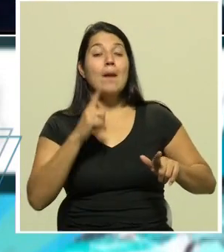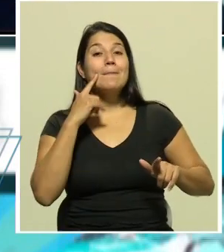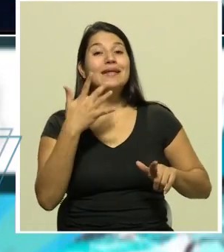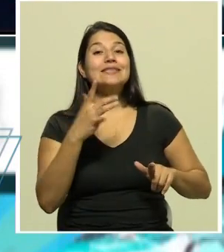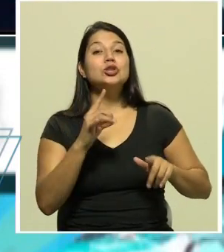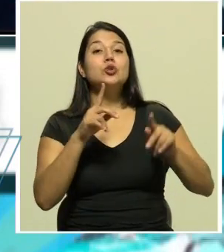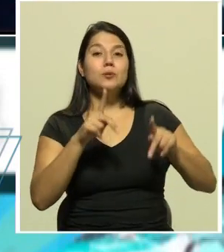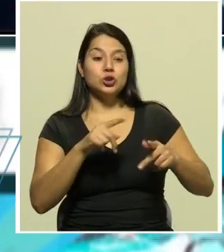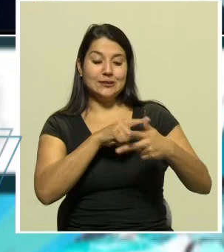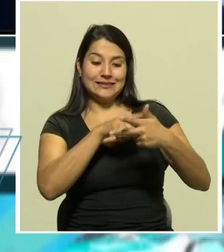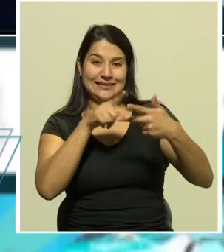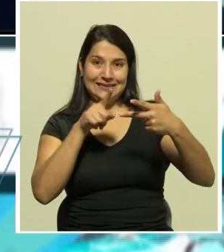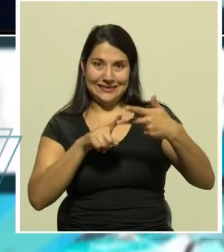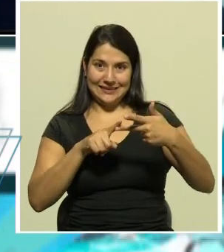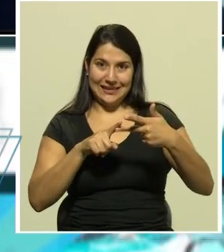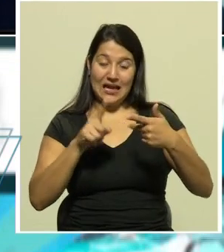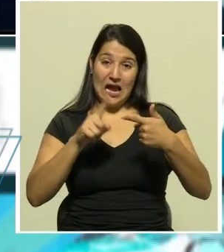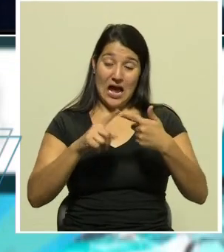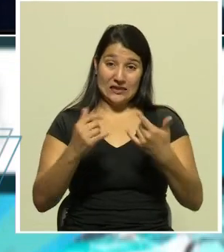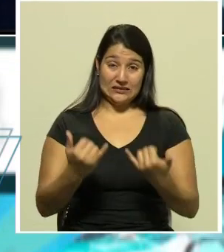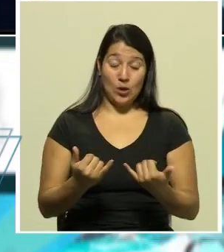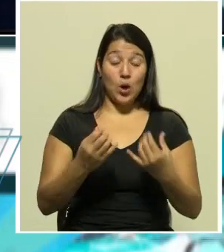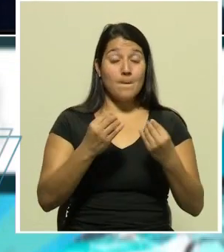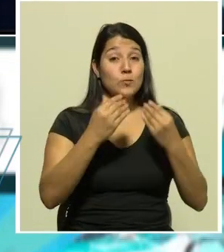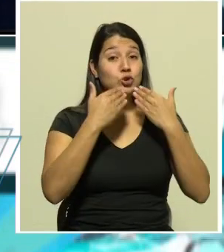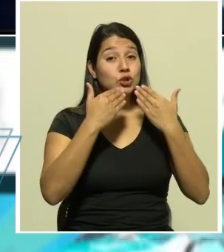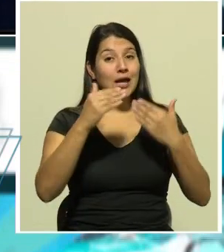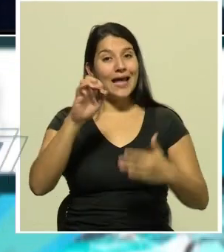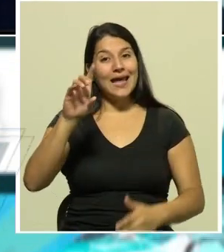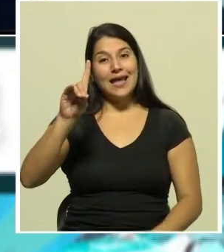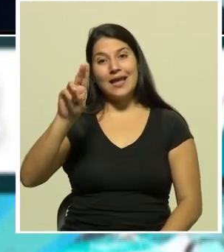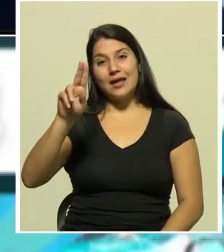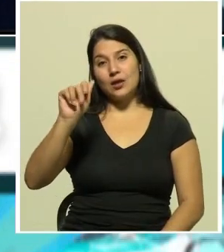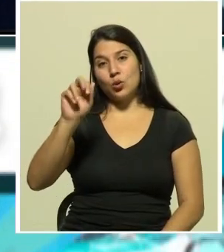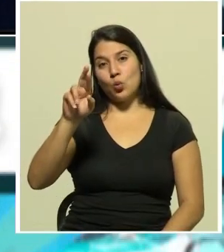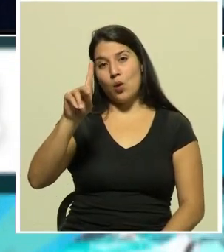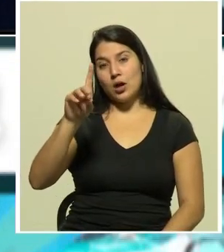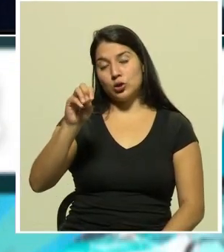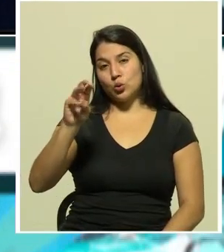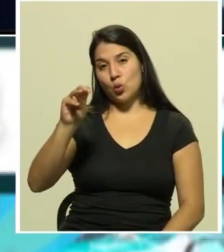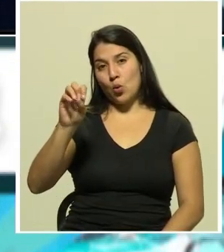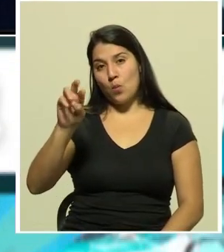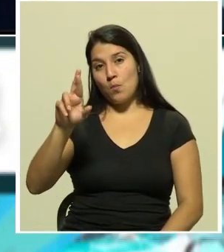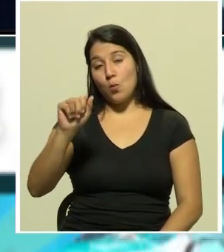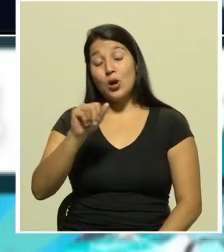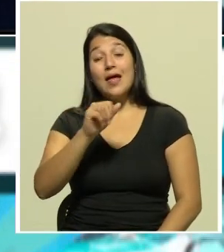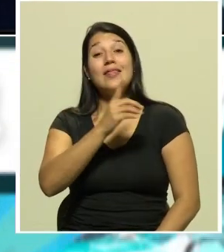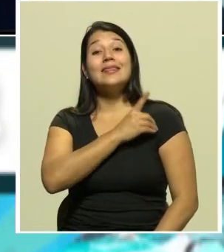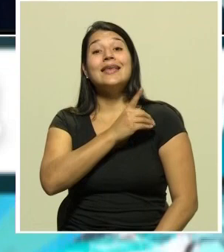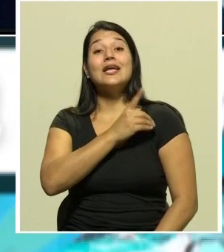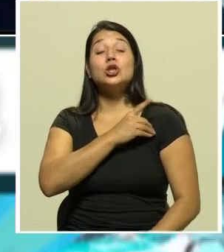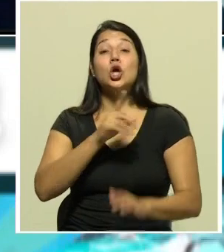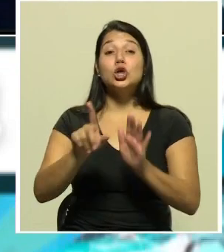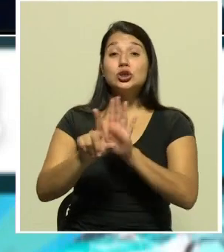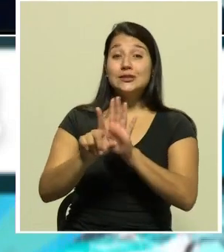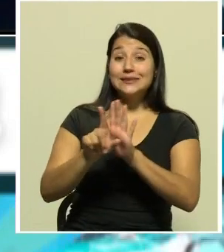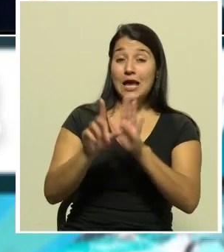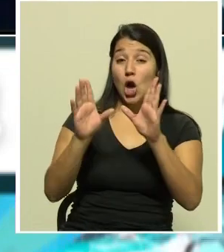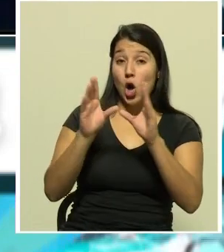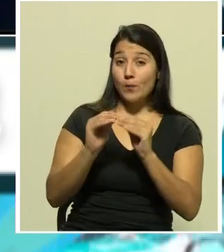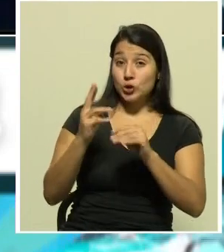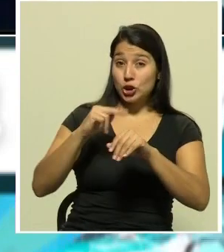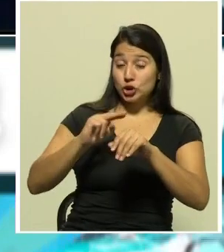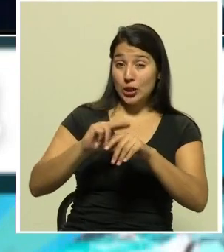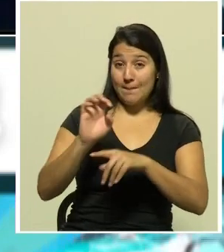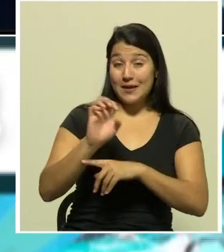fecha de hoy muchísimas gracias don Eduardo Mora director legal de la Comisión Nacional de Emergencias buenas noches gracias por